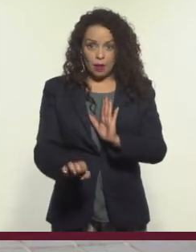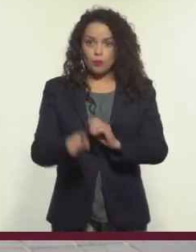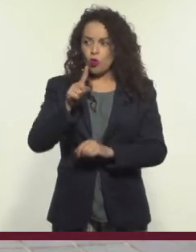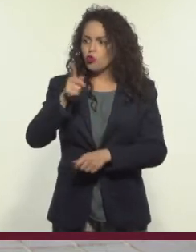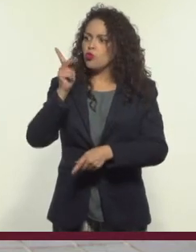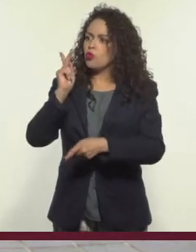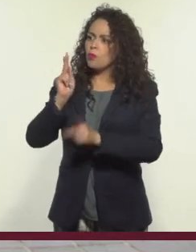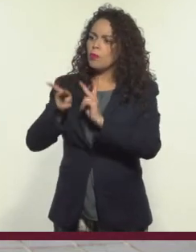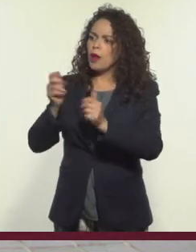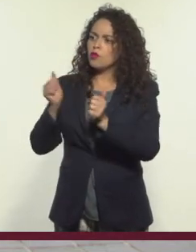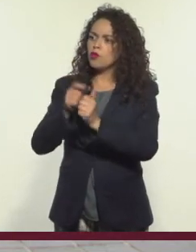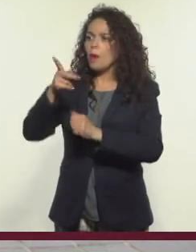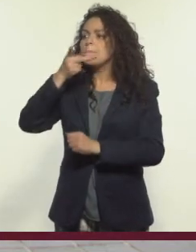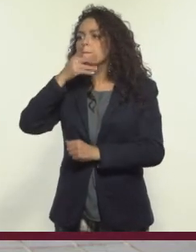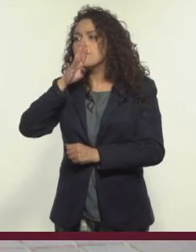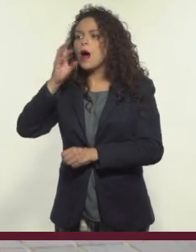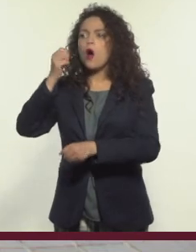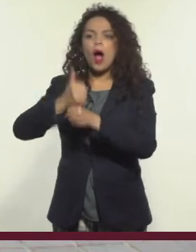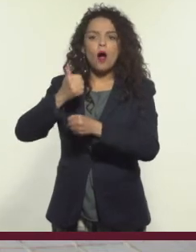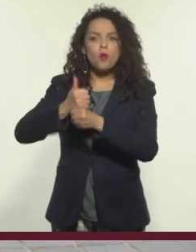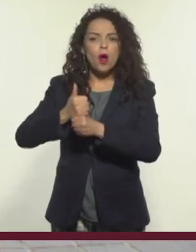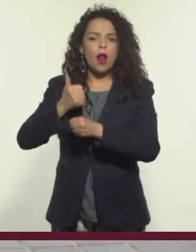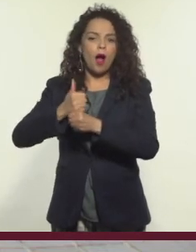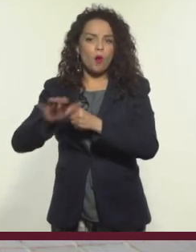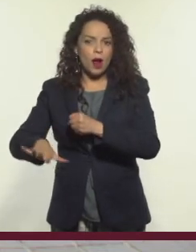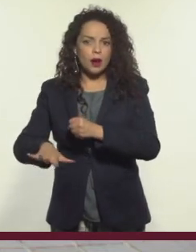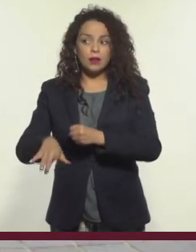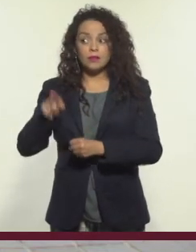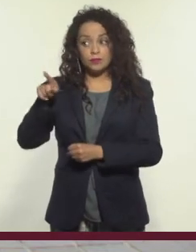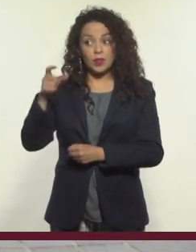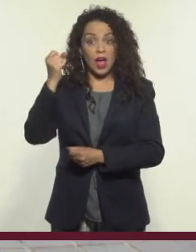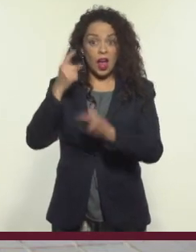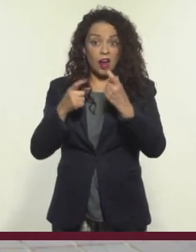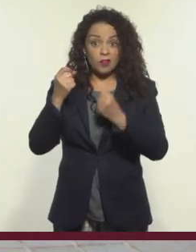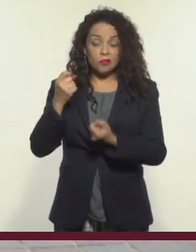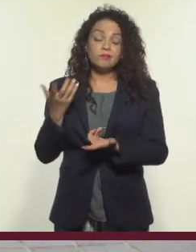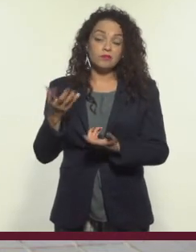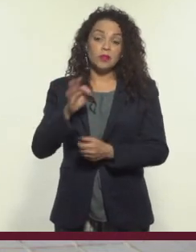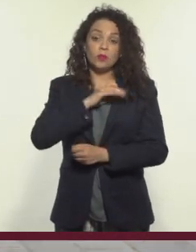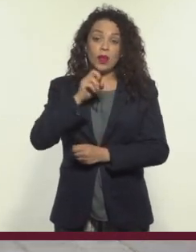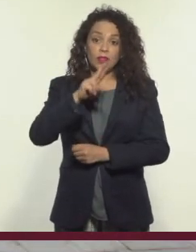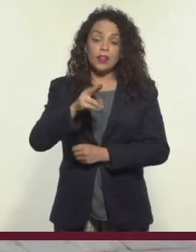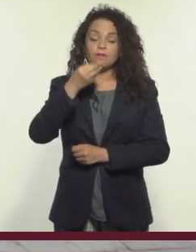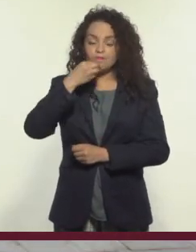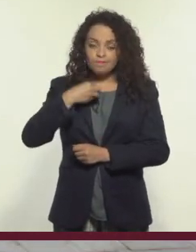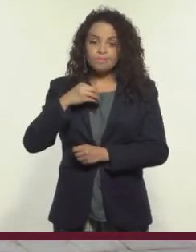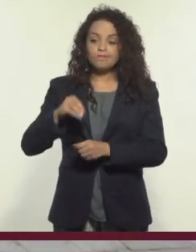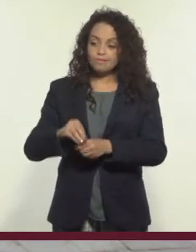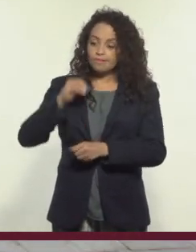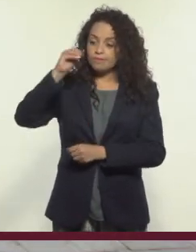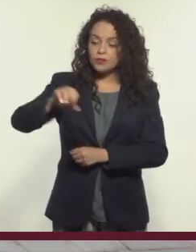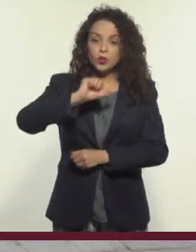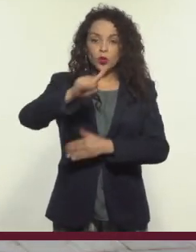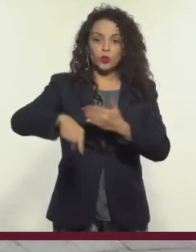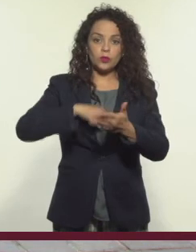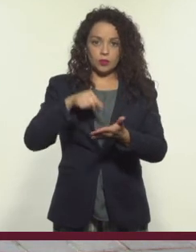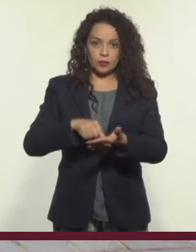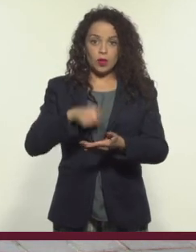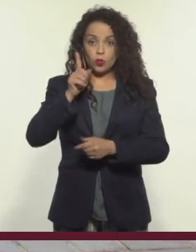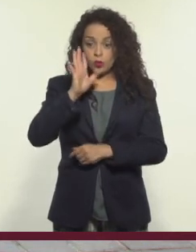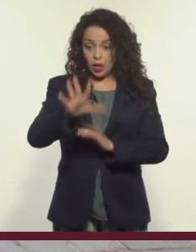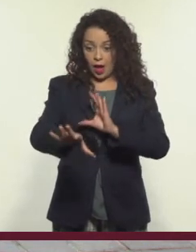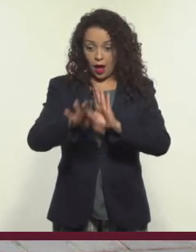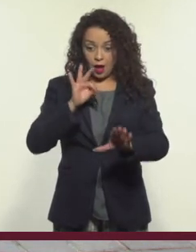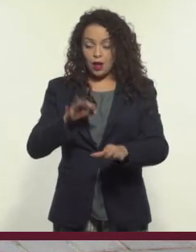Pueden hablar con sus abuelos o sus papás. Seguro alguno de ellos tuvo que emigrar en algún momento. Ya seleccionado el libro, pueden